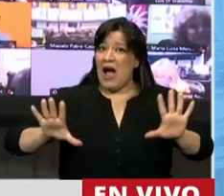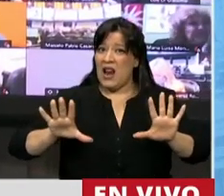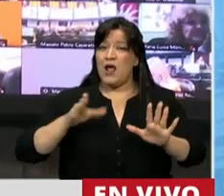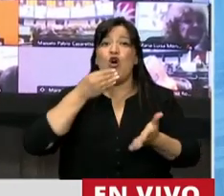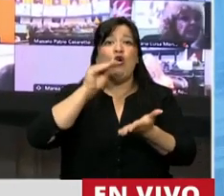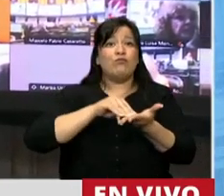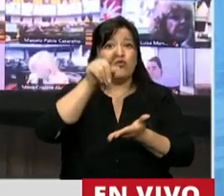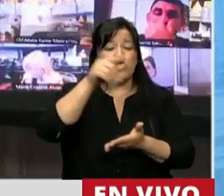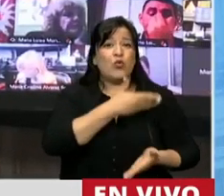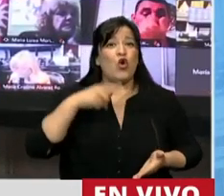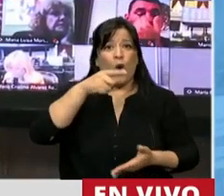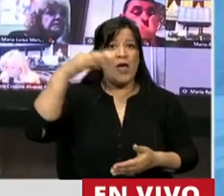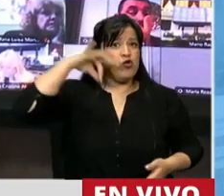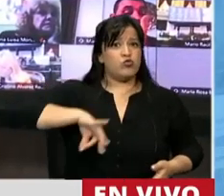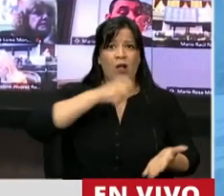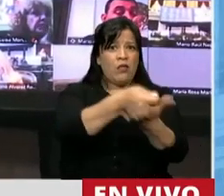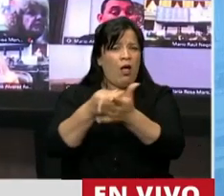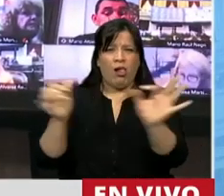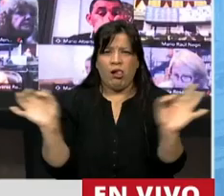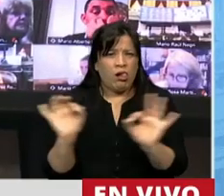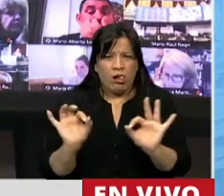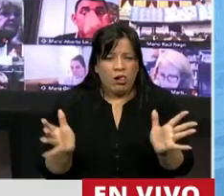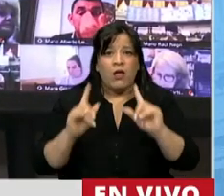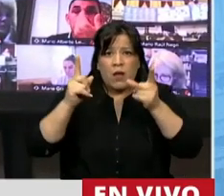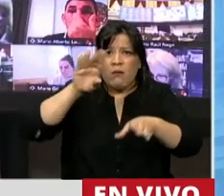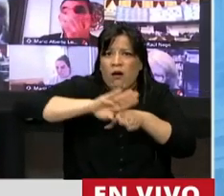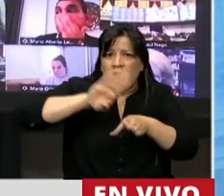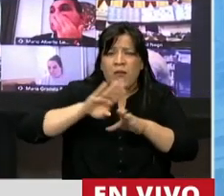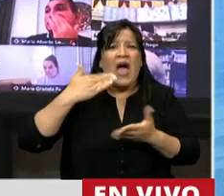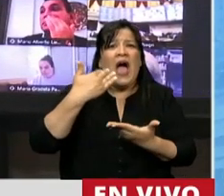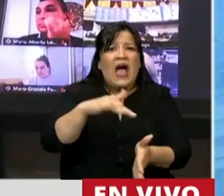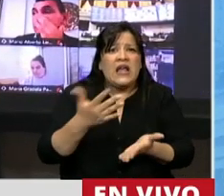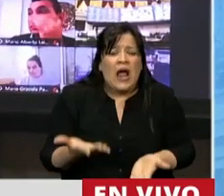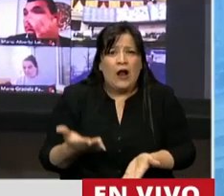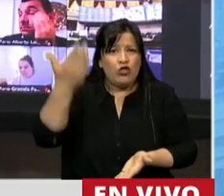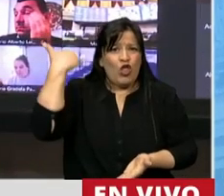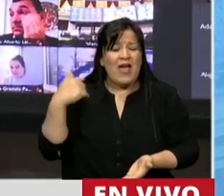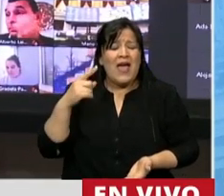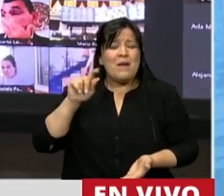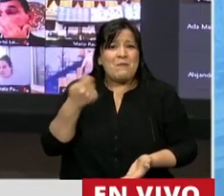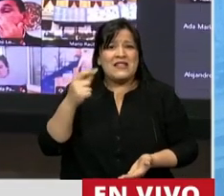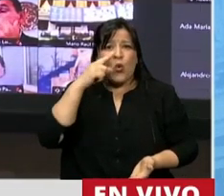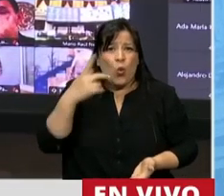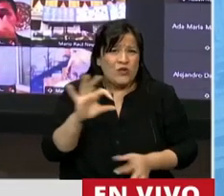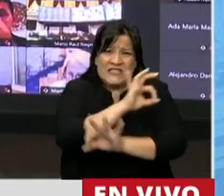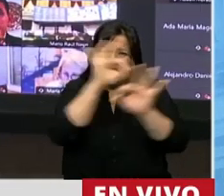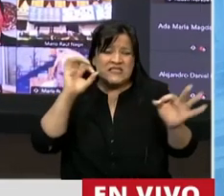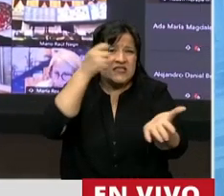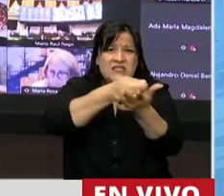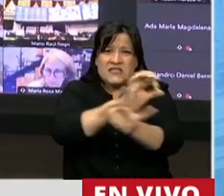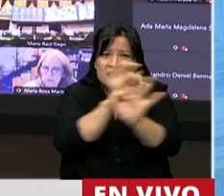incapaz de pagar los sueldos, un gobierno que debe todavía el aguinaldo del mes de junio, pero también es un problema de la